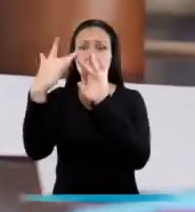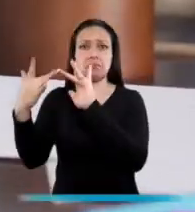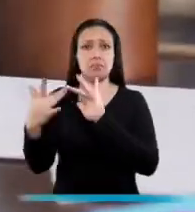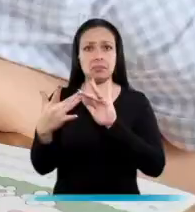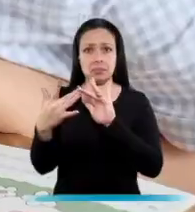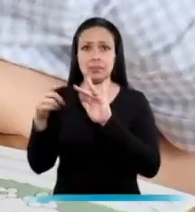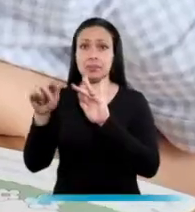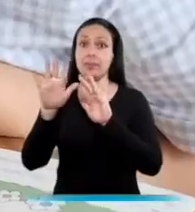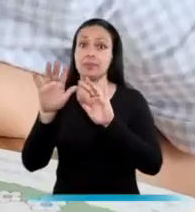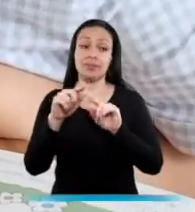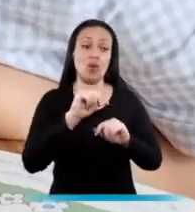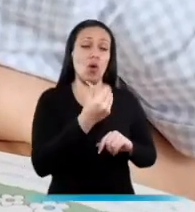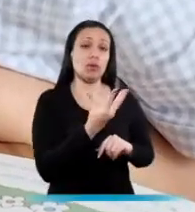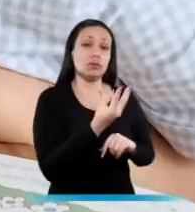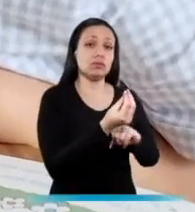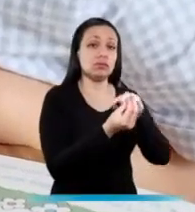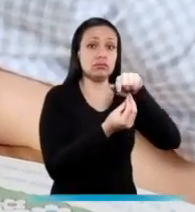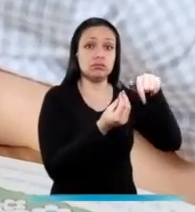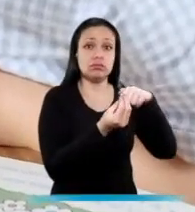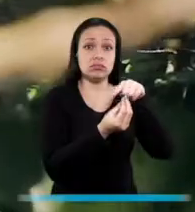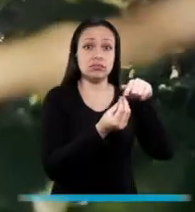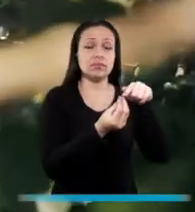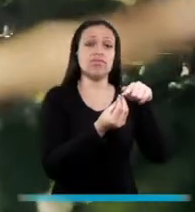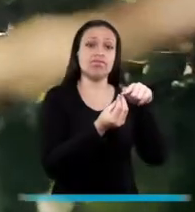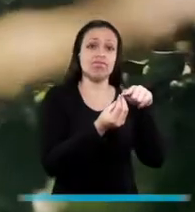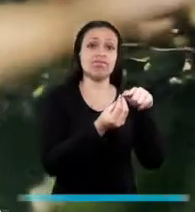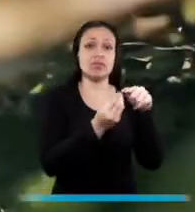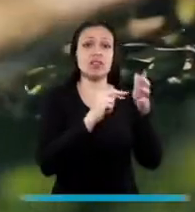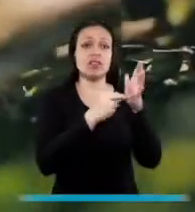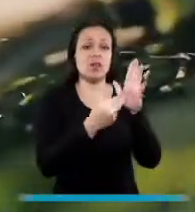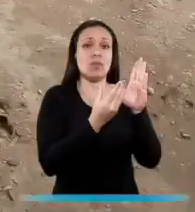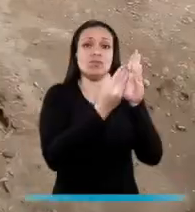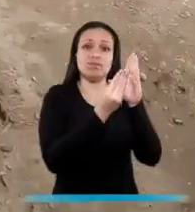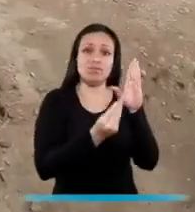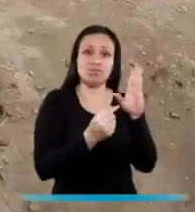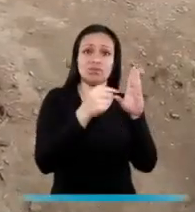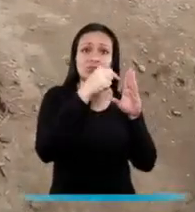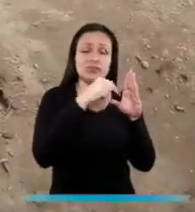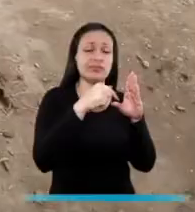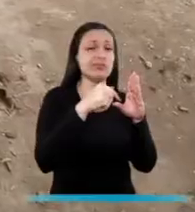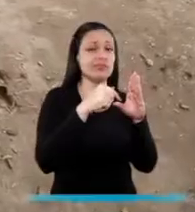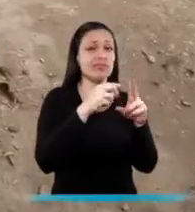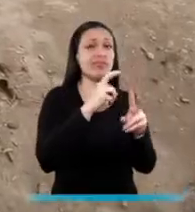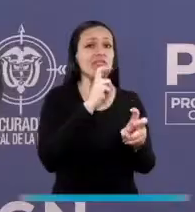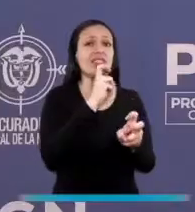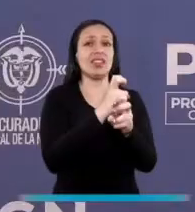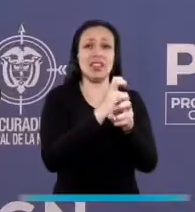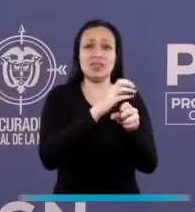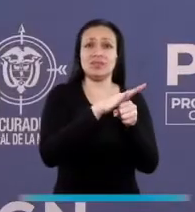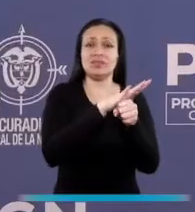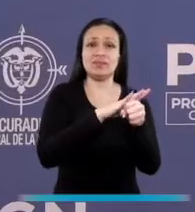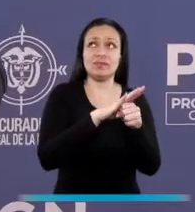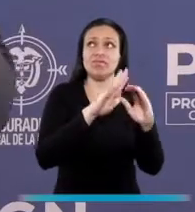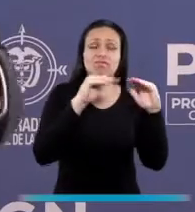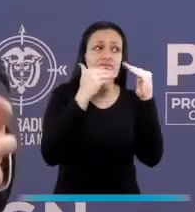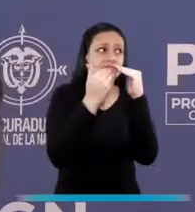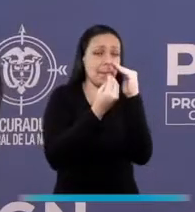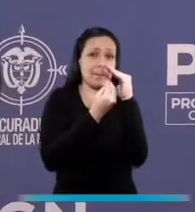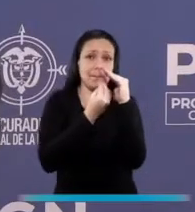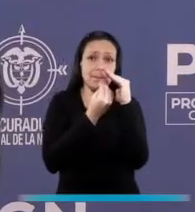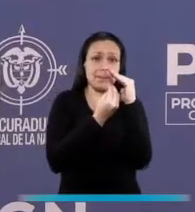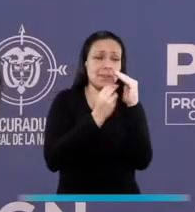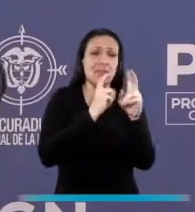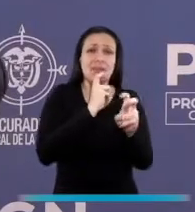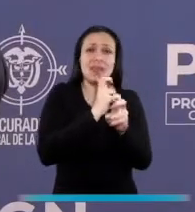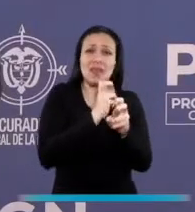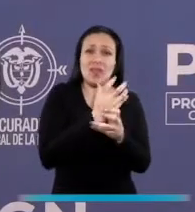tener acceso con el mundo exterior. En el caso de niños que no pertenecen a clases sociales tan favorecidas, están probablemente recluidos